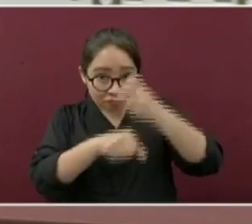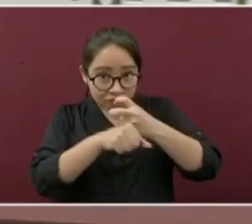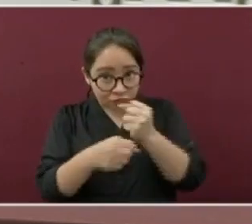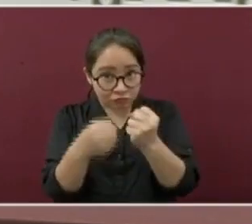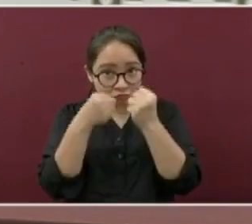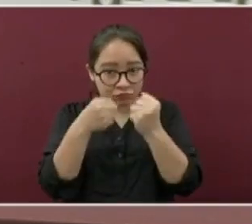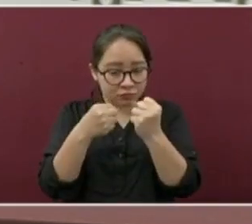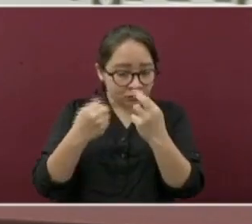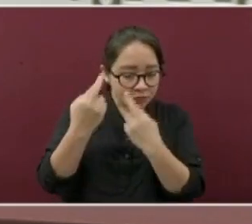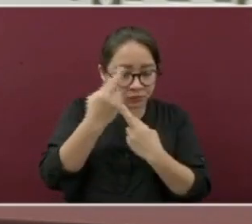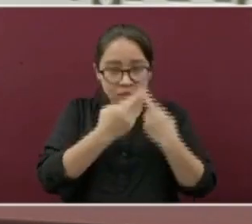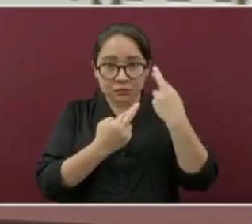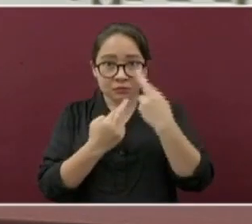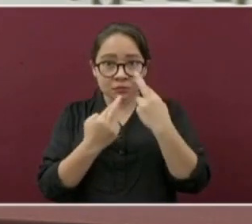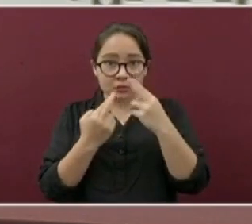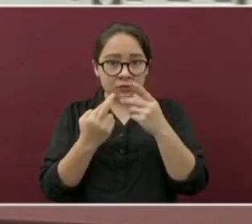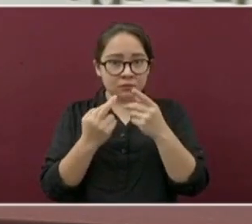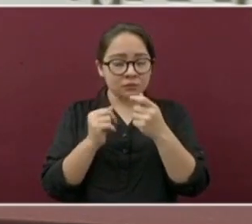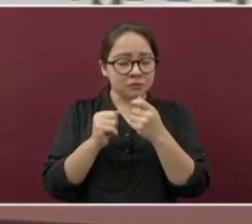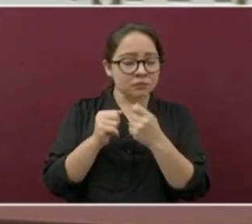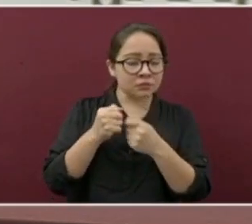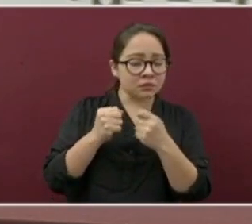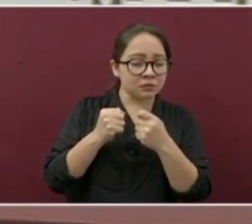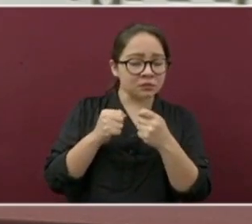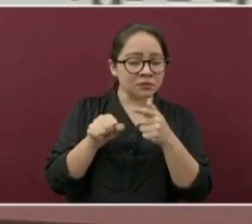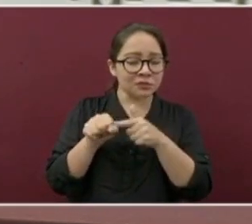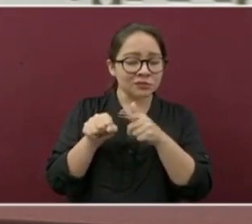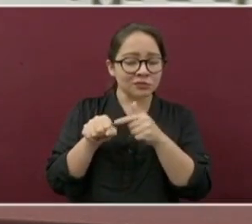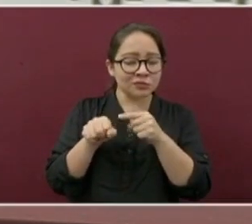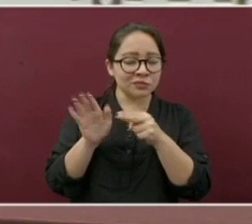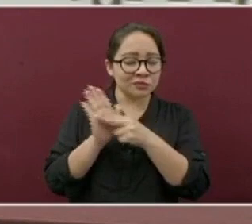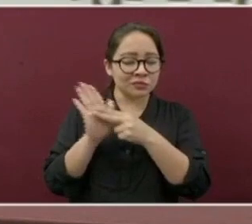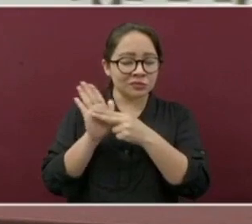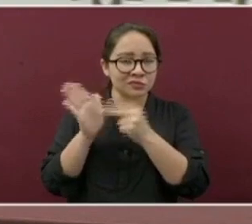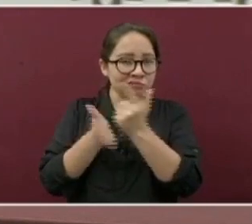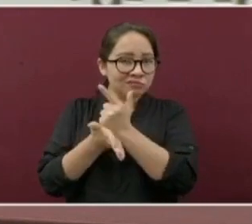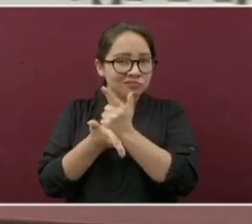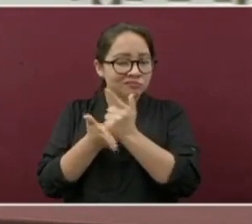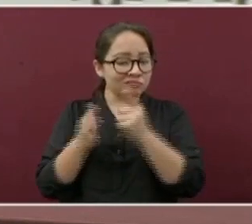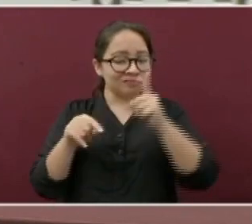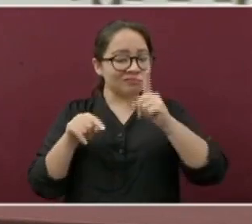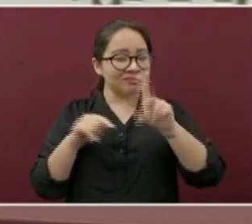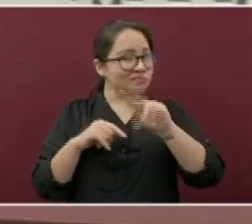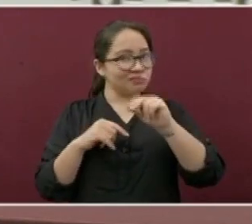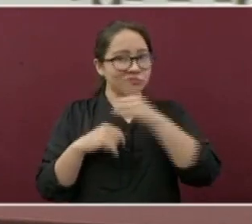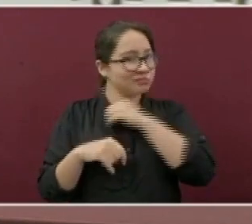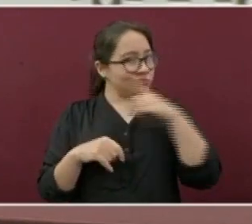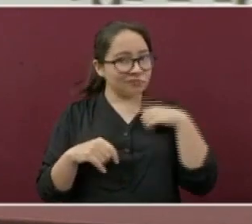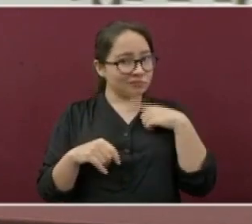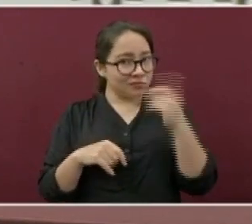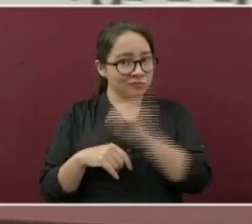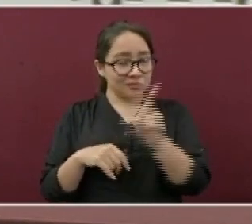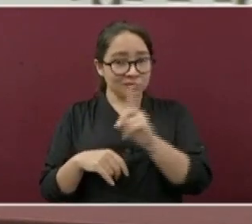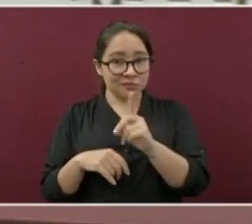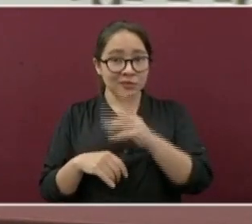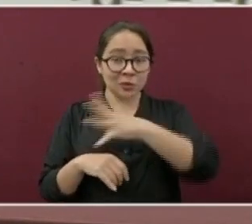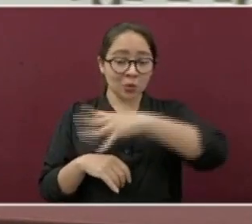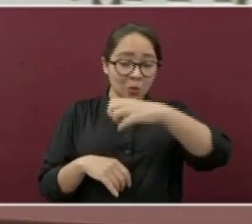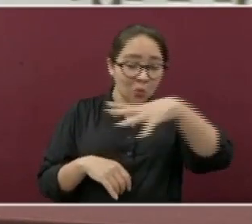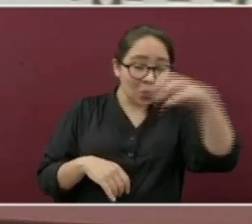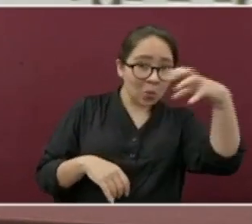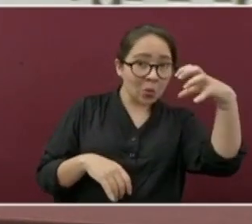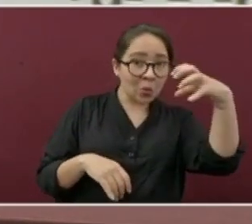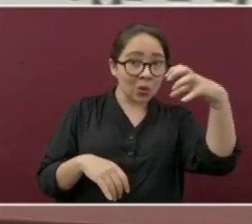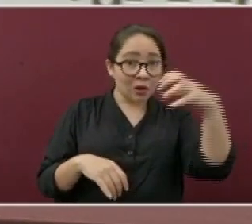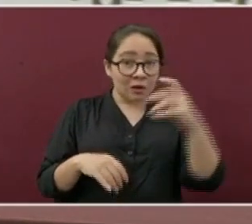flexible y no presentar manchas negras o grises. La frescura de pulpos y calamares